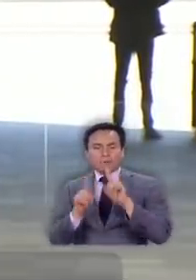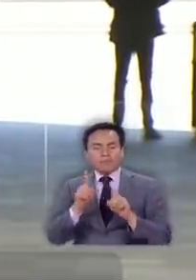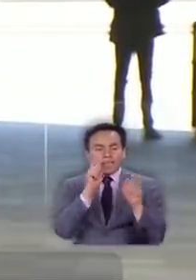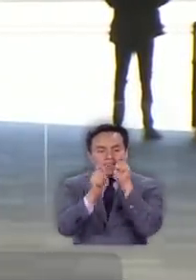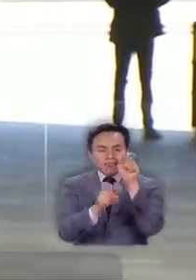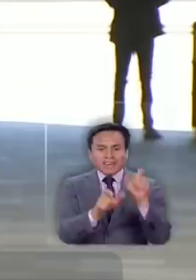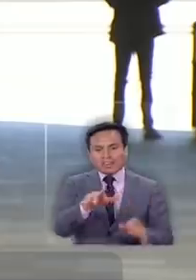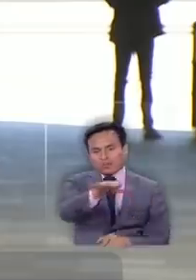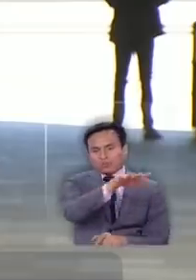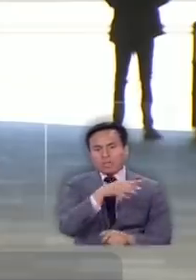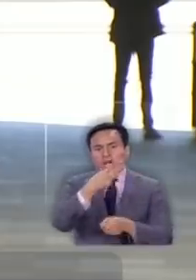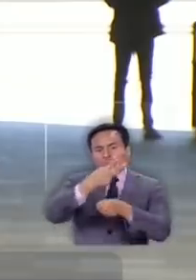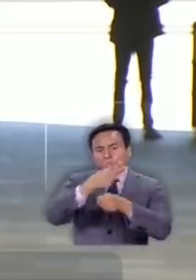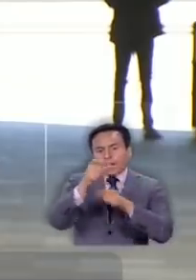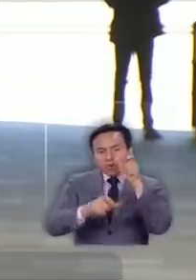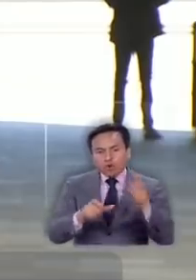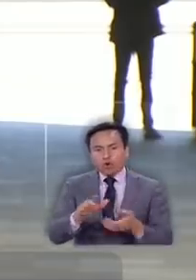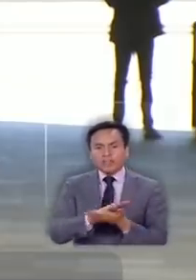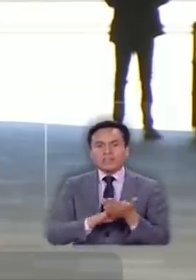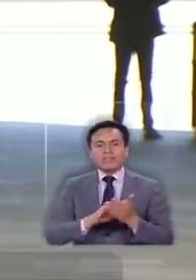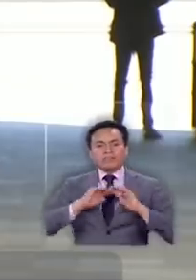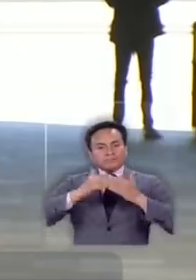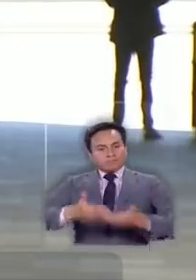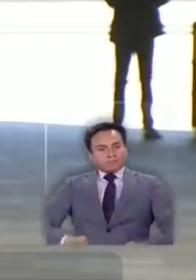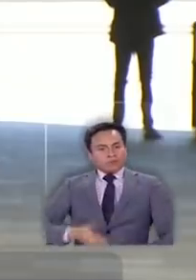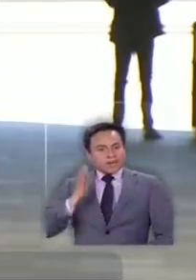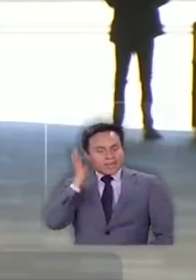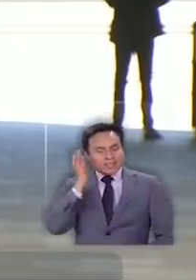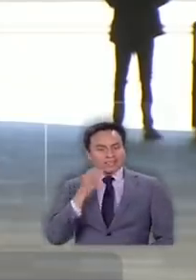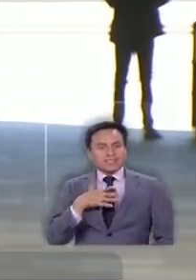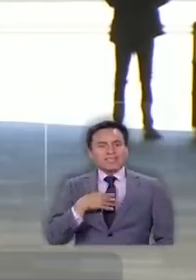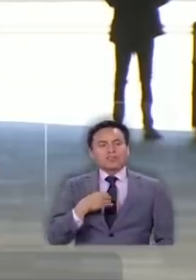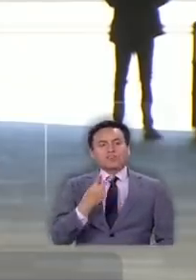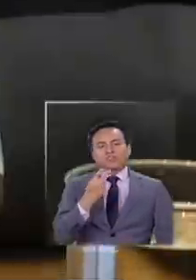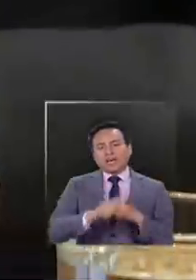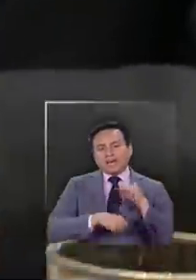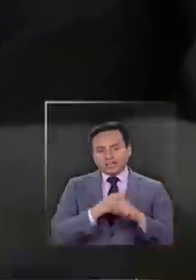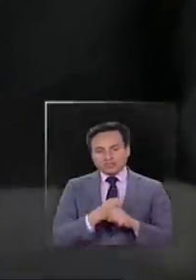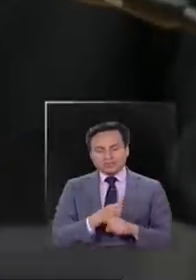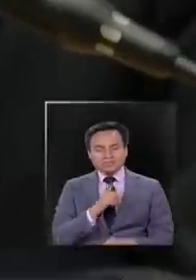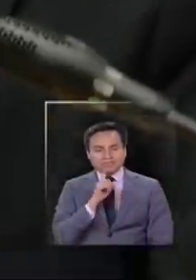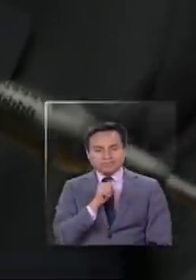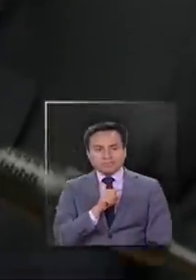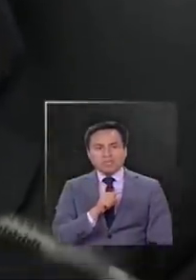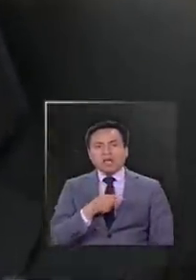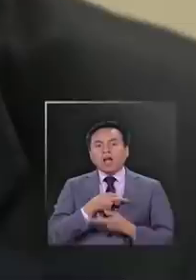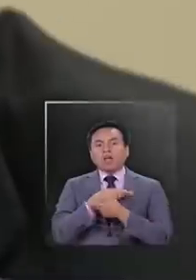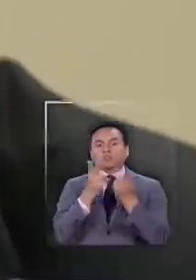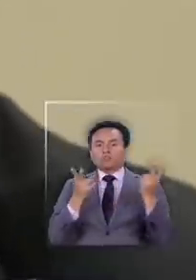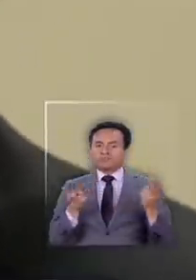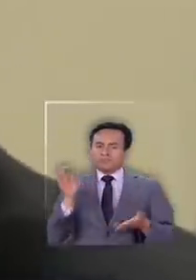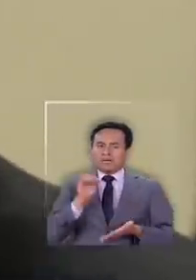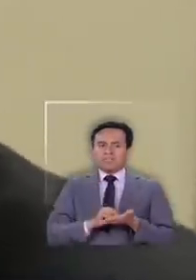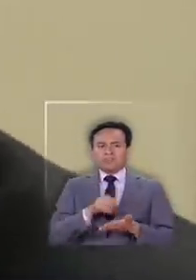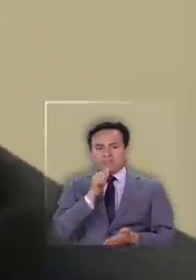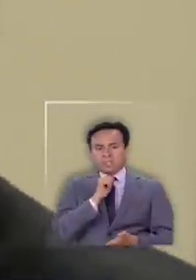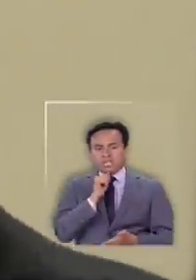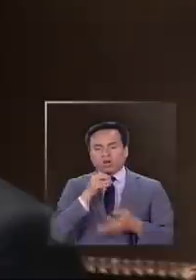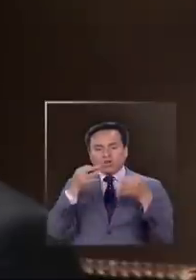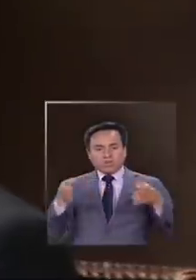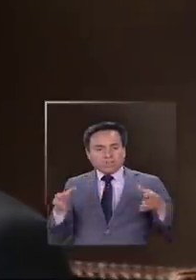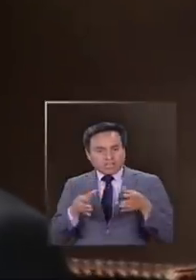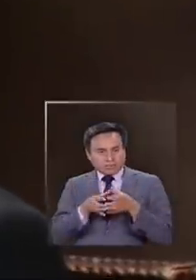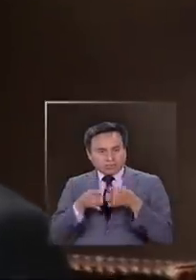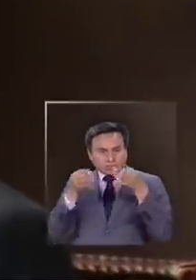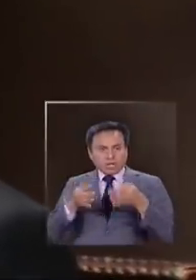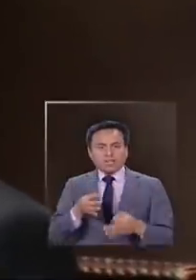de riesgo adultos mayores mujeres embarazadas o madres con hijos menores de dos años Anuncio considerado insuficiente por parte del oficialismo